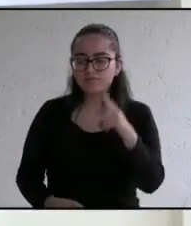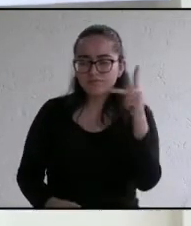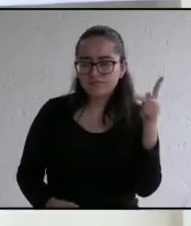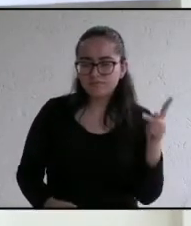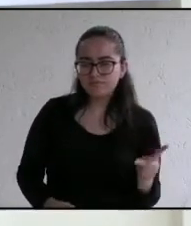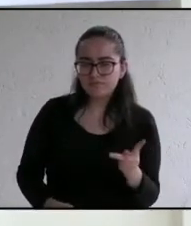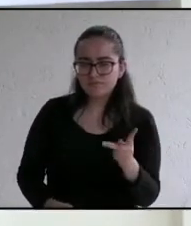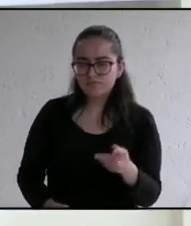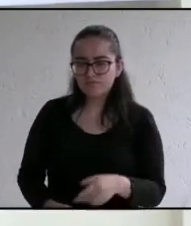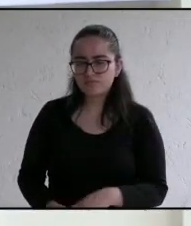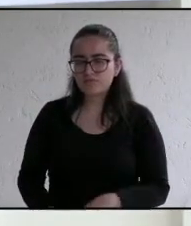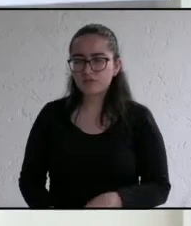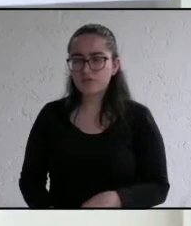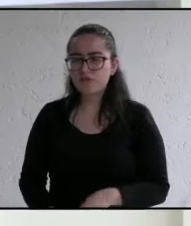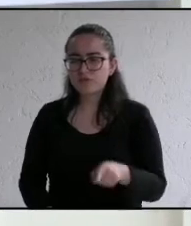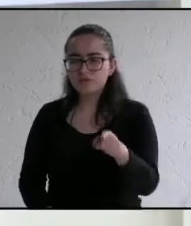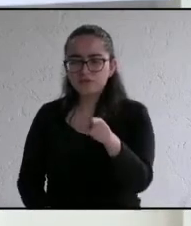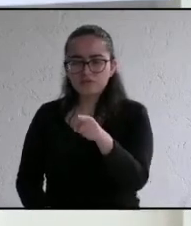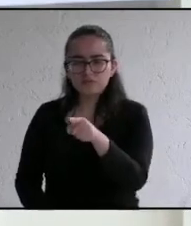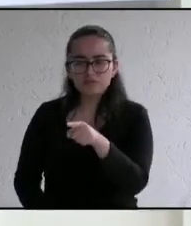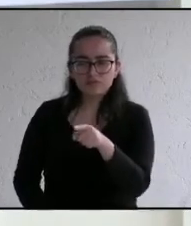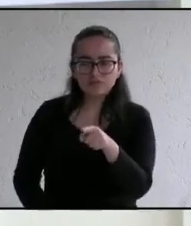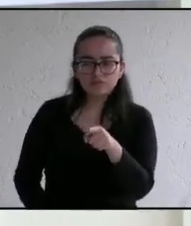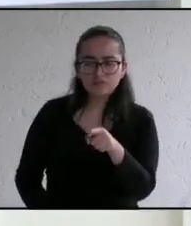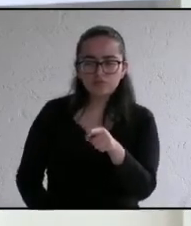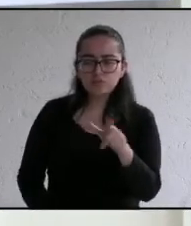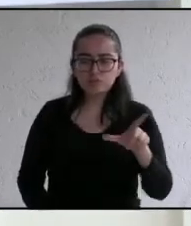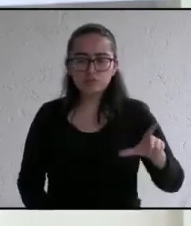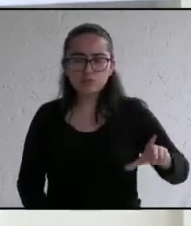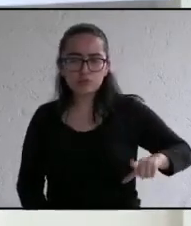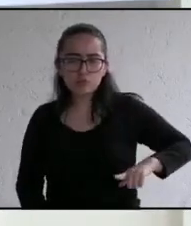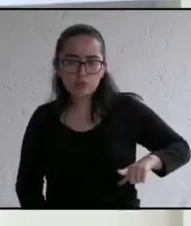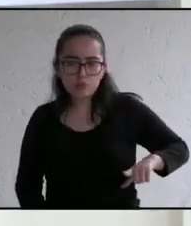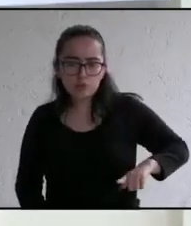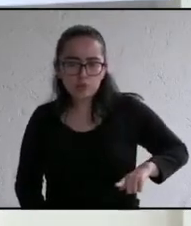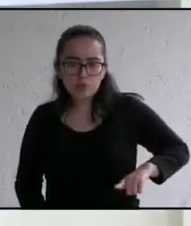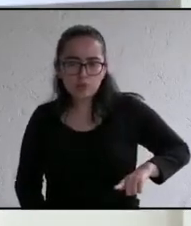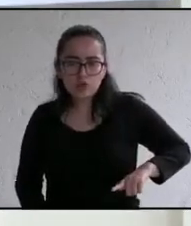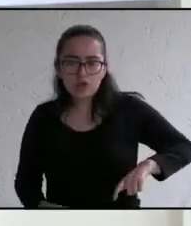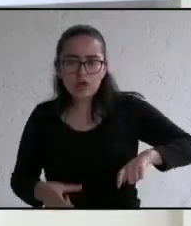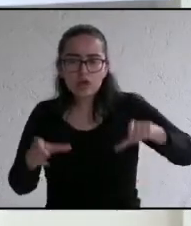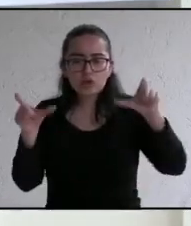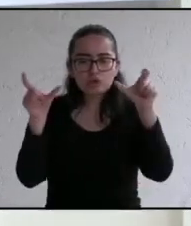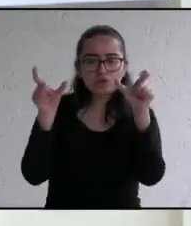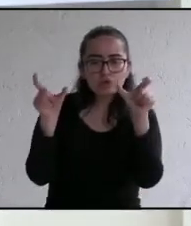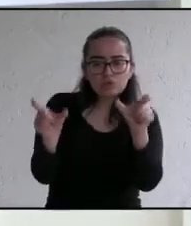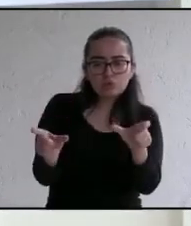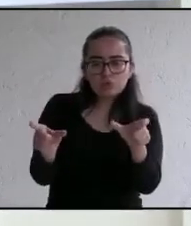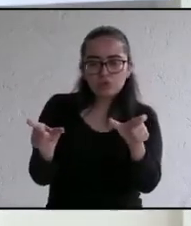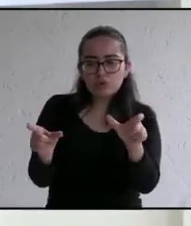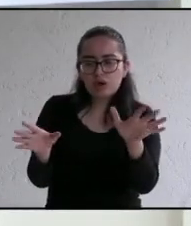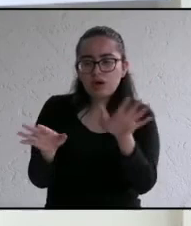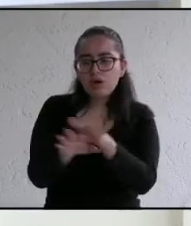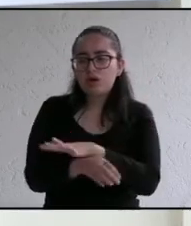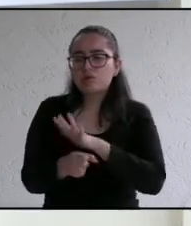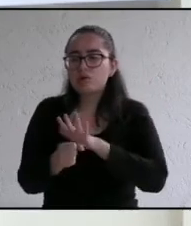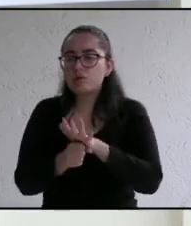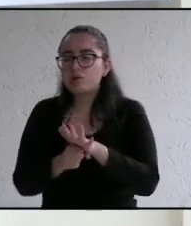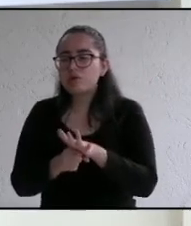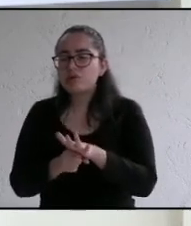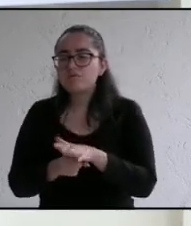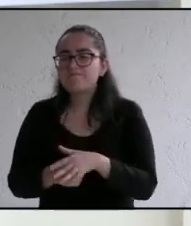es qué acciones va a emprender su gobierno para reforzar la seguridad en su municipio